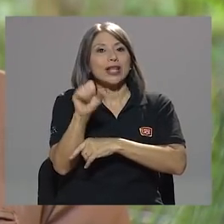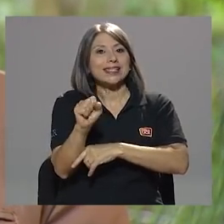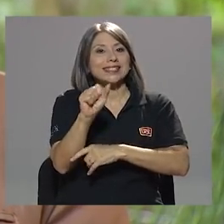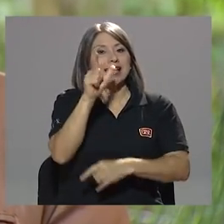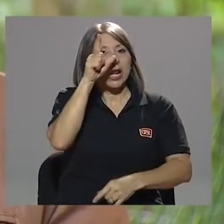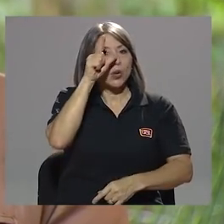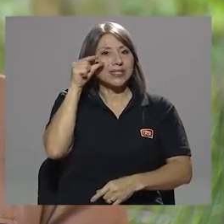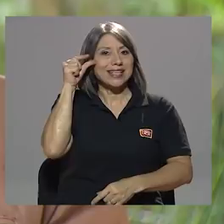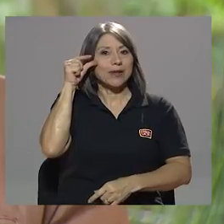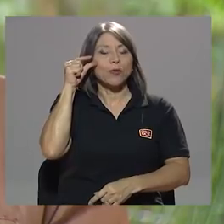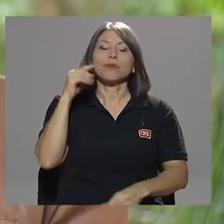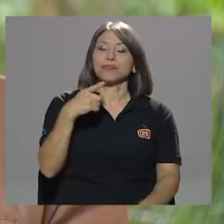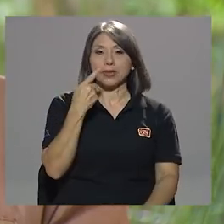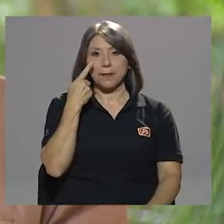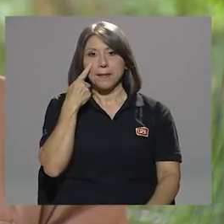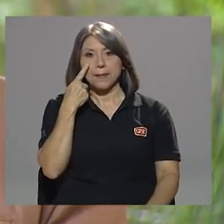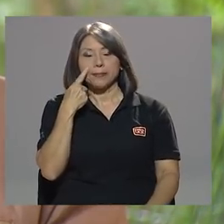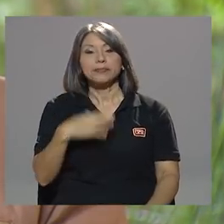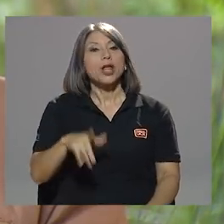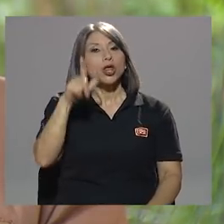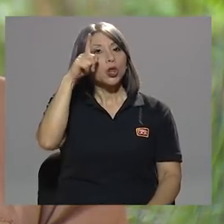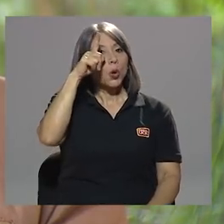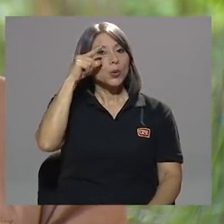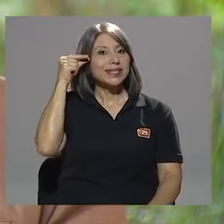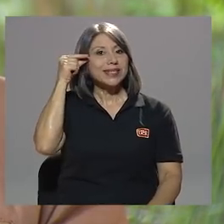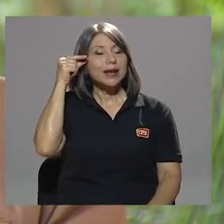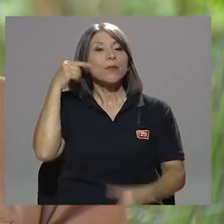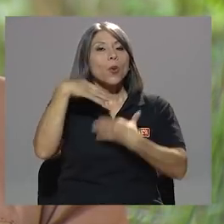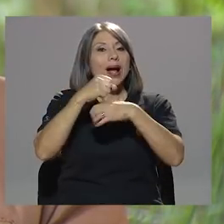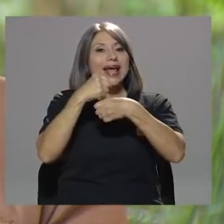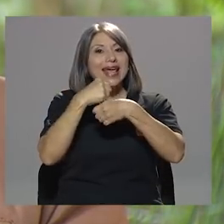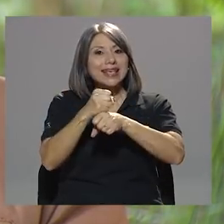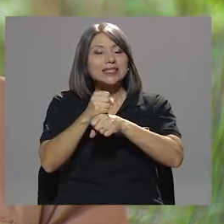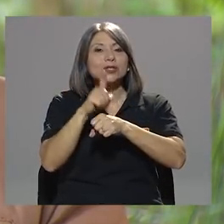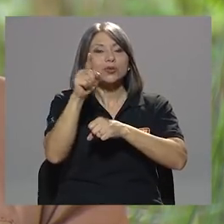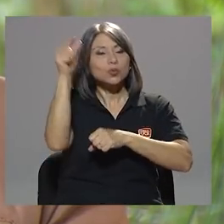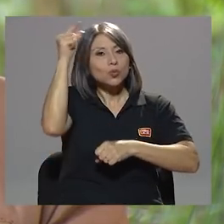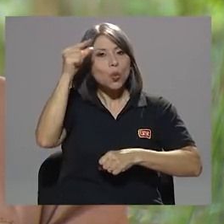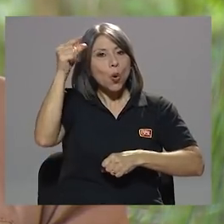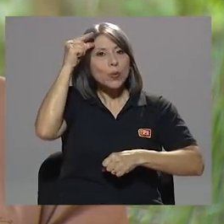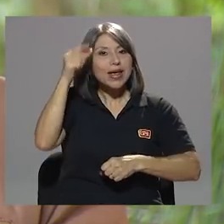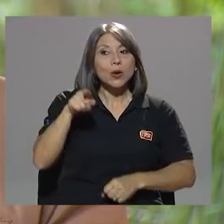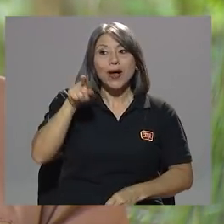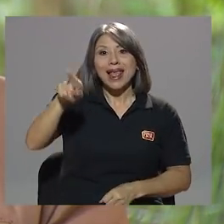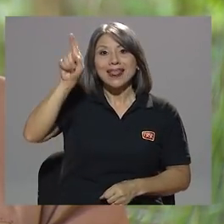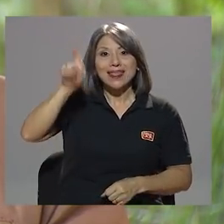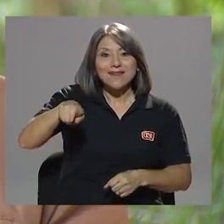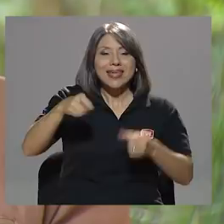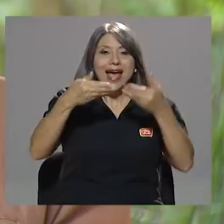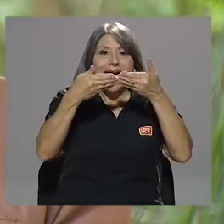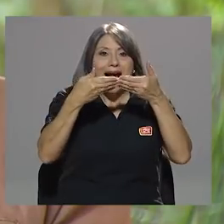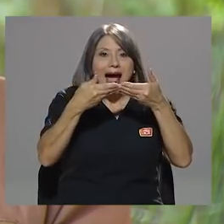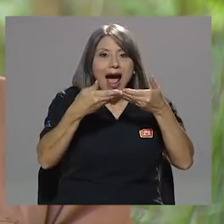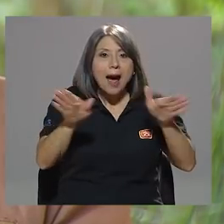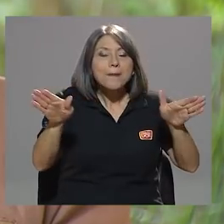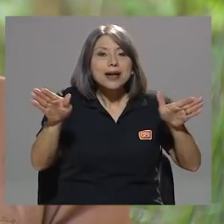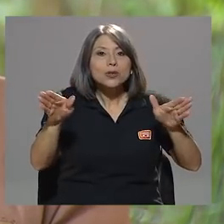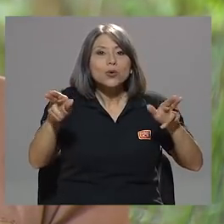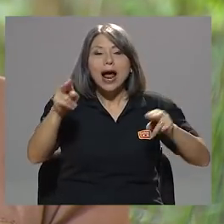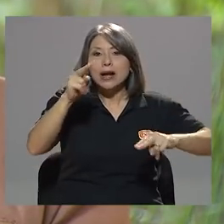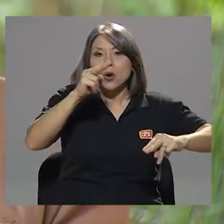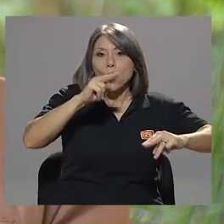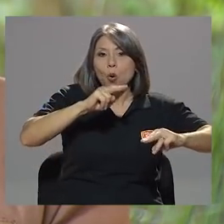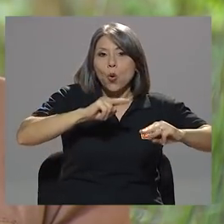Vamos a ver. Don Luis Guillermo hizo un gobierno en donde él debía aperturar un mercado,